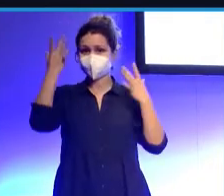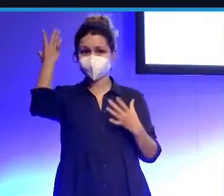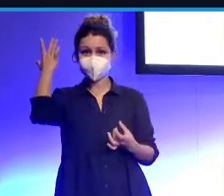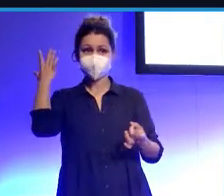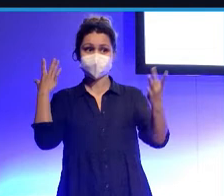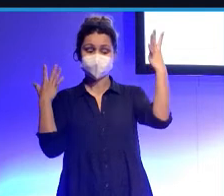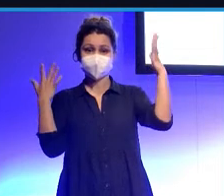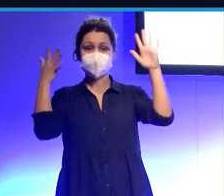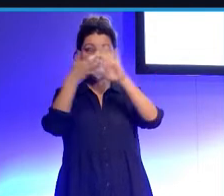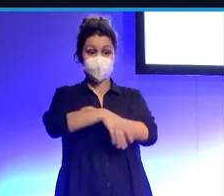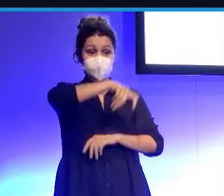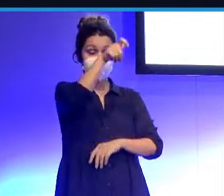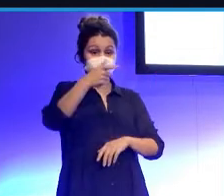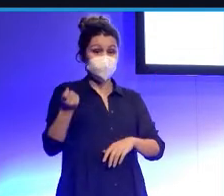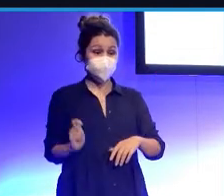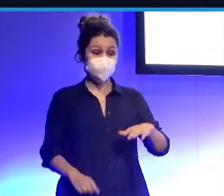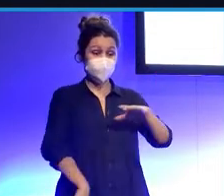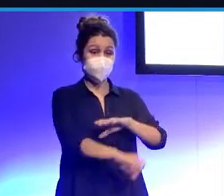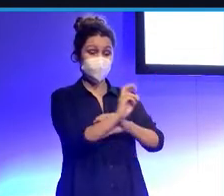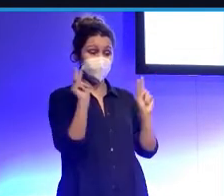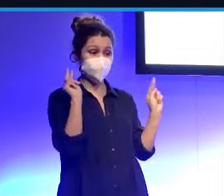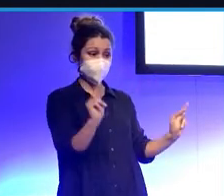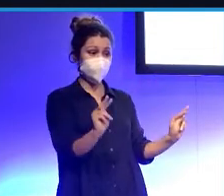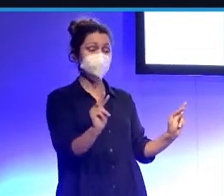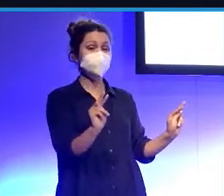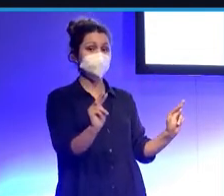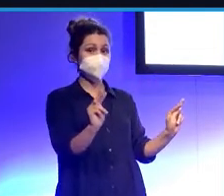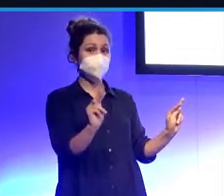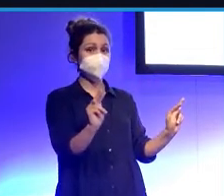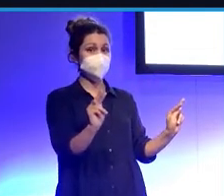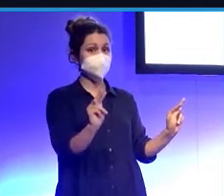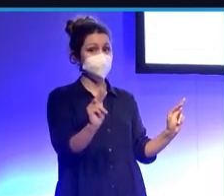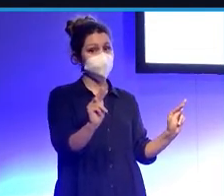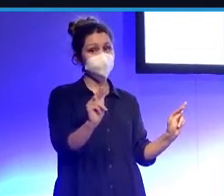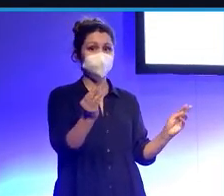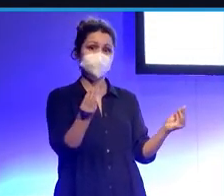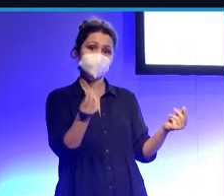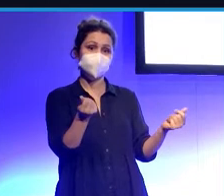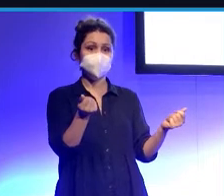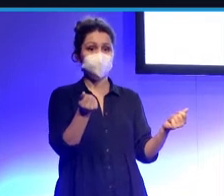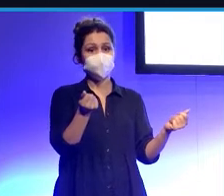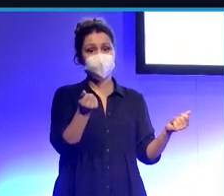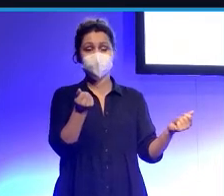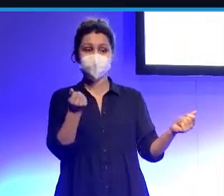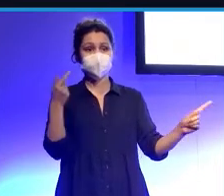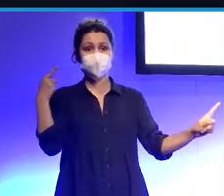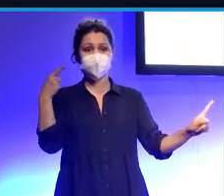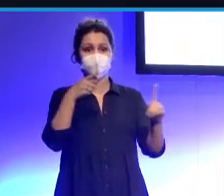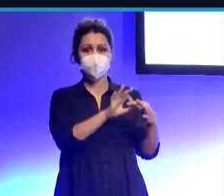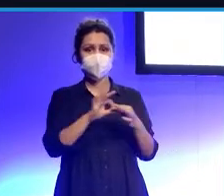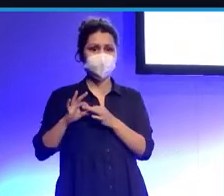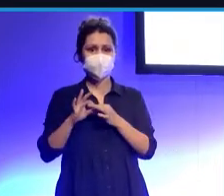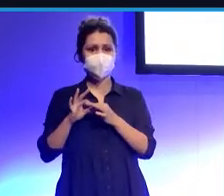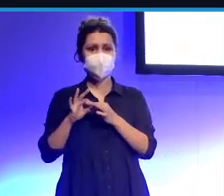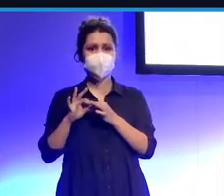a los jugadores de una forma o de otra, dependiendo de, bueno, de nuestros sesgos, ¿no? Entonces, bueno,